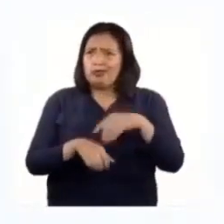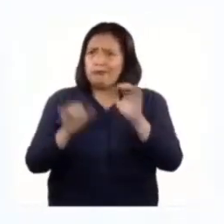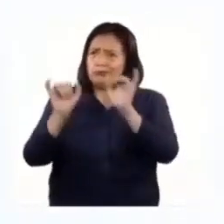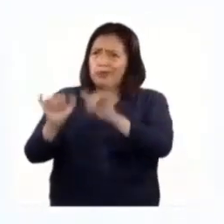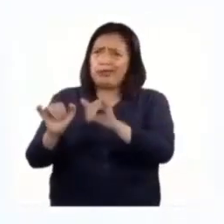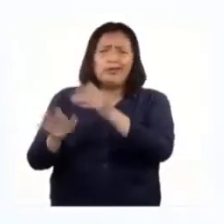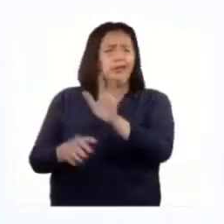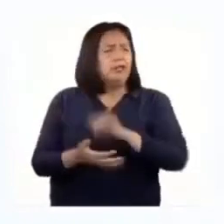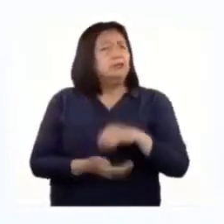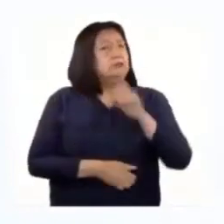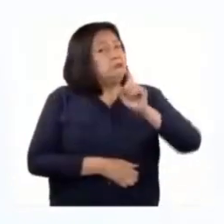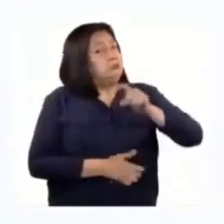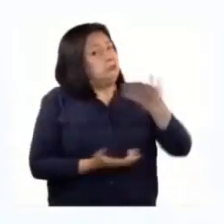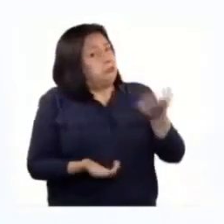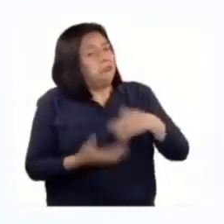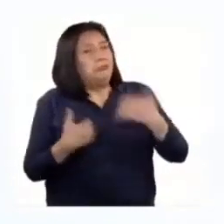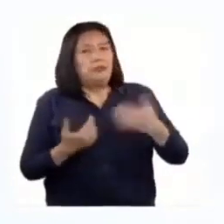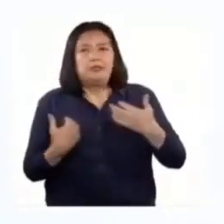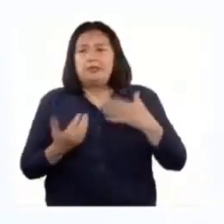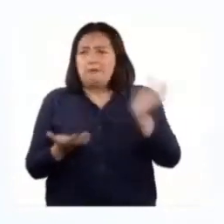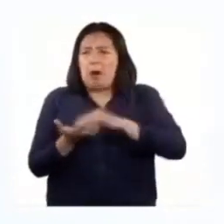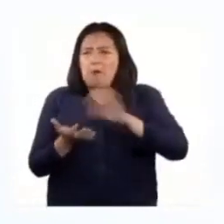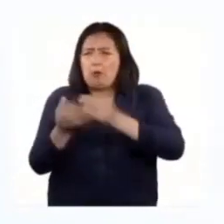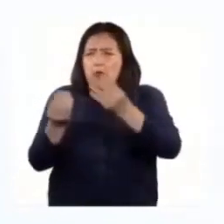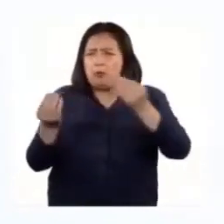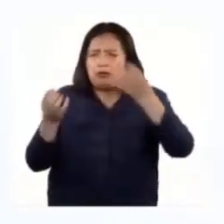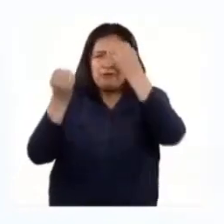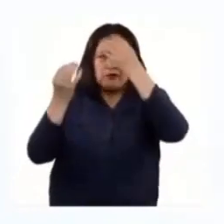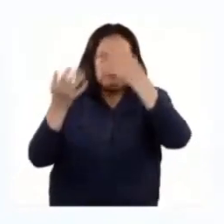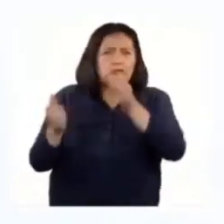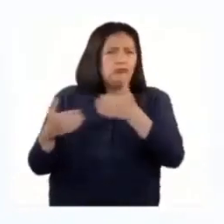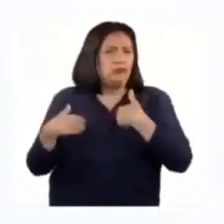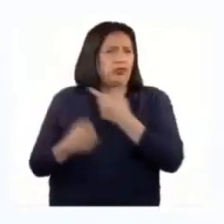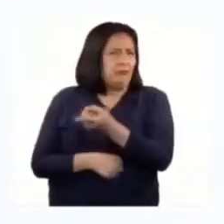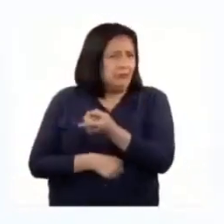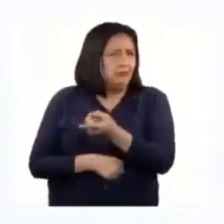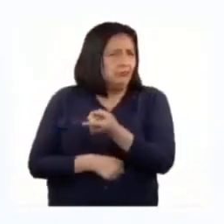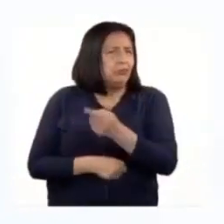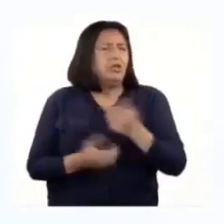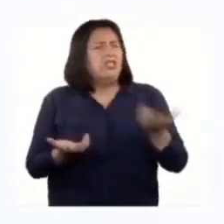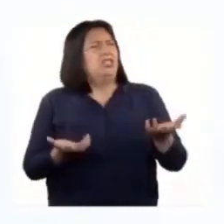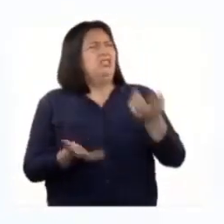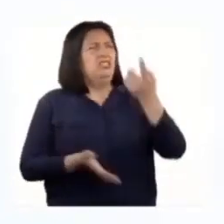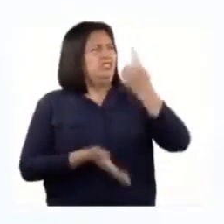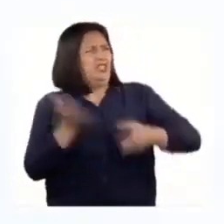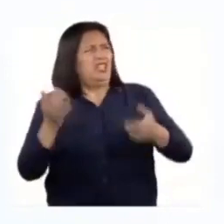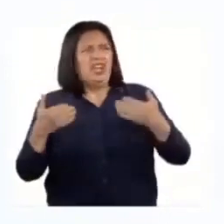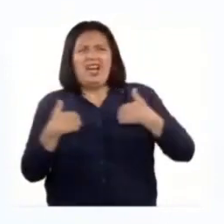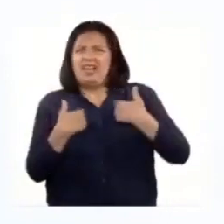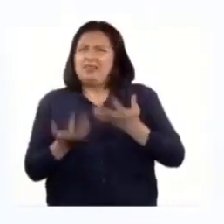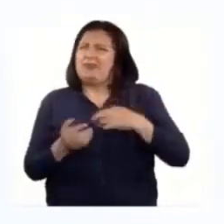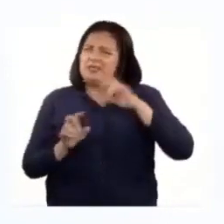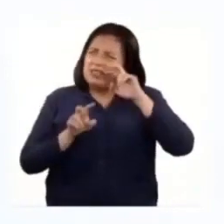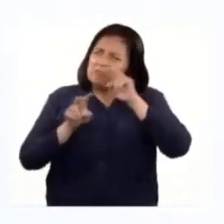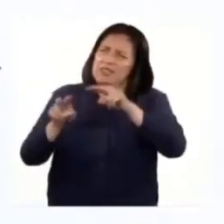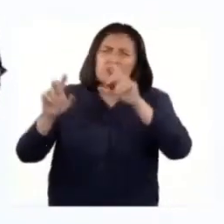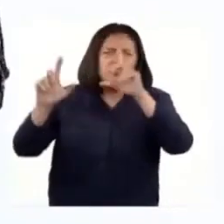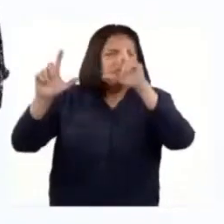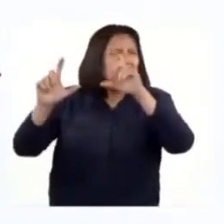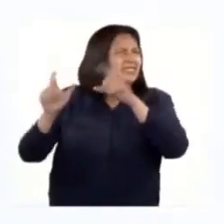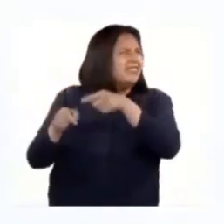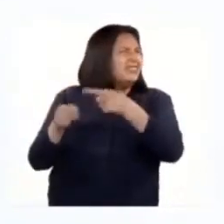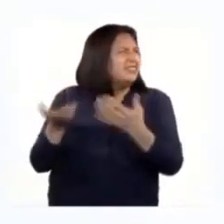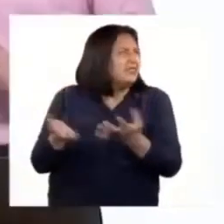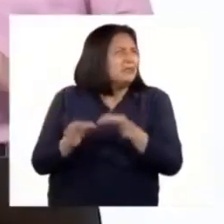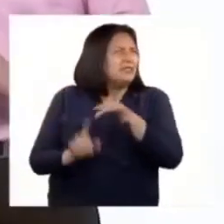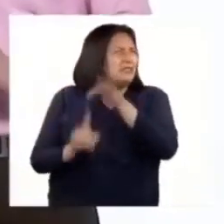Me imagino que es necesario para tener la máxima información posible sobre los animales. B. ¿Y qué animales han podido ser vistos con estas cámaras tan